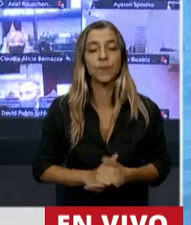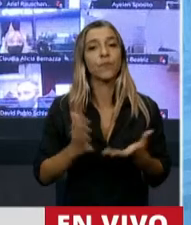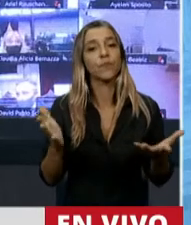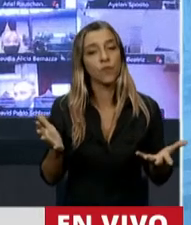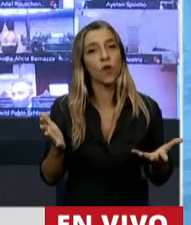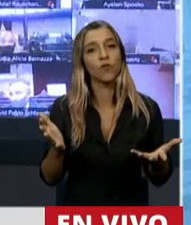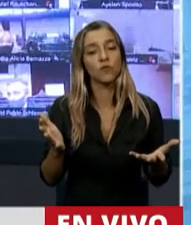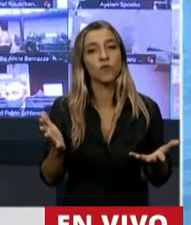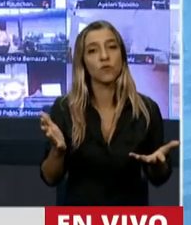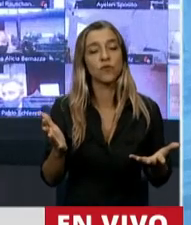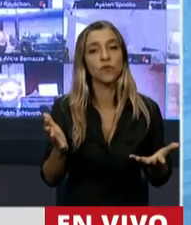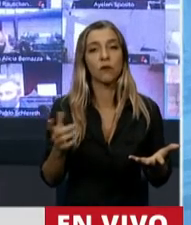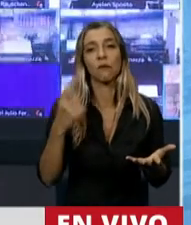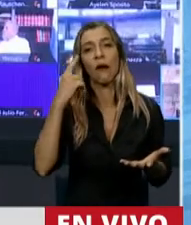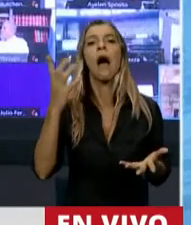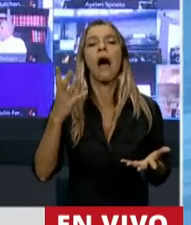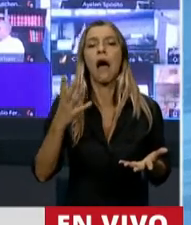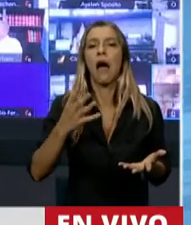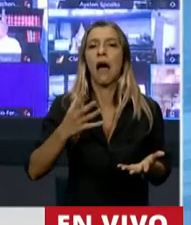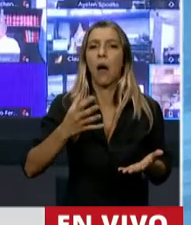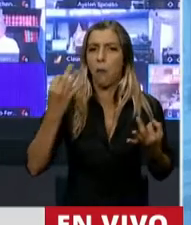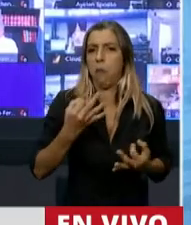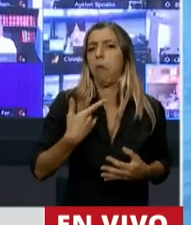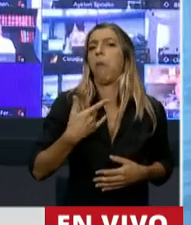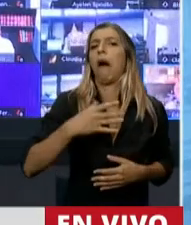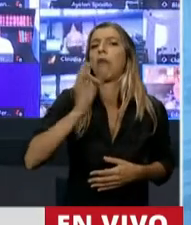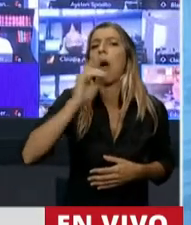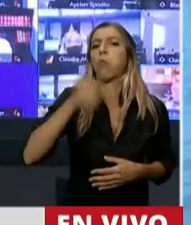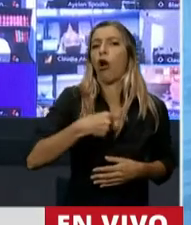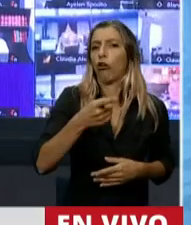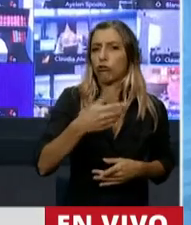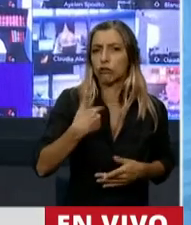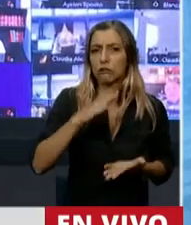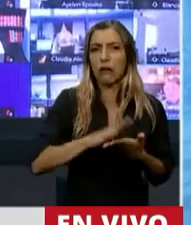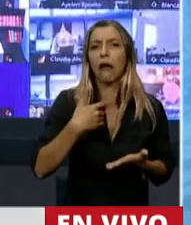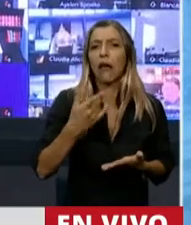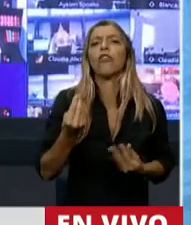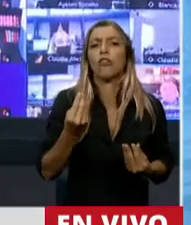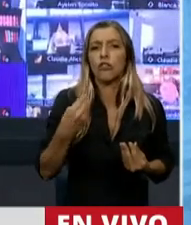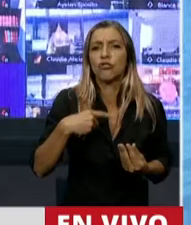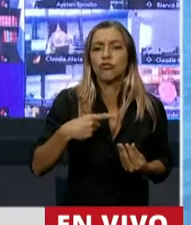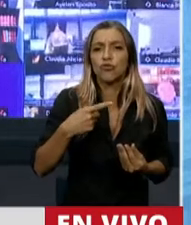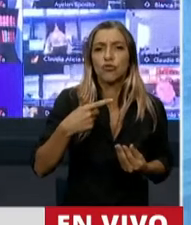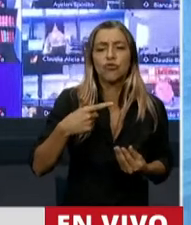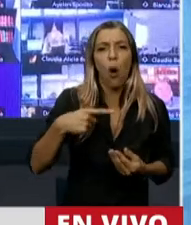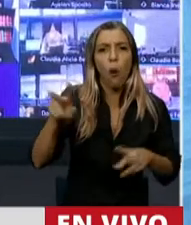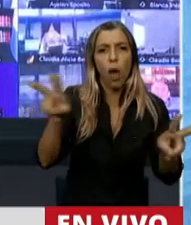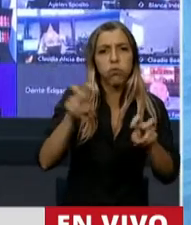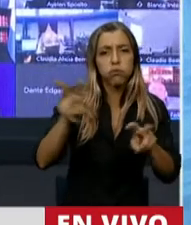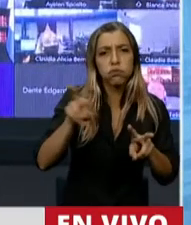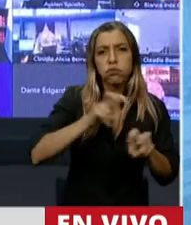es verdad que la alícuota más alta del impuesto a la renta individual sucede en Argentina. No, no es verdad.